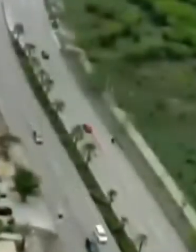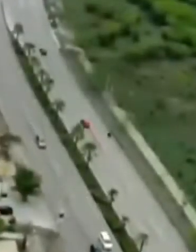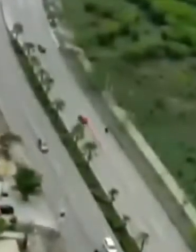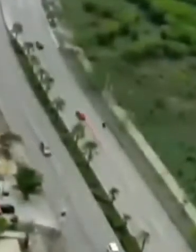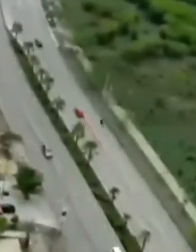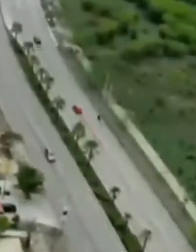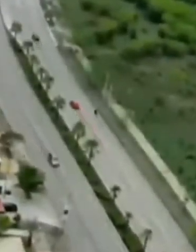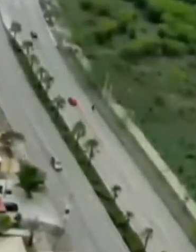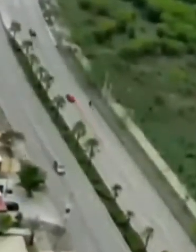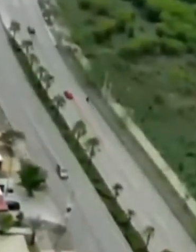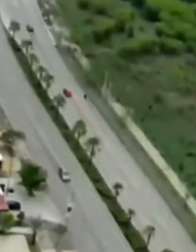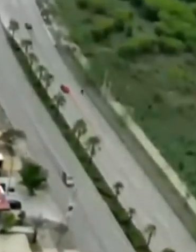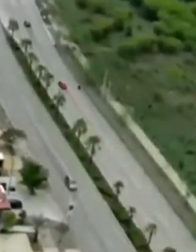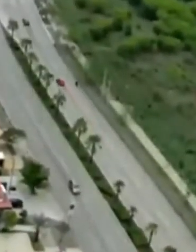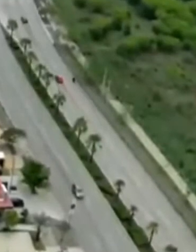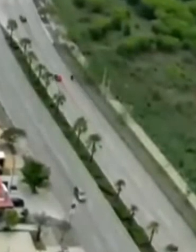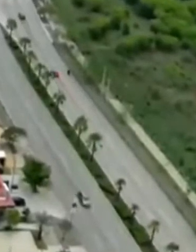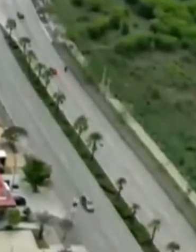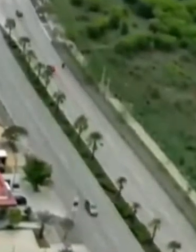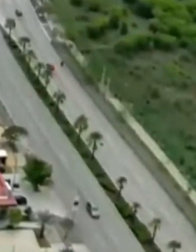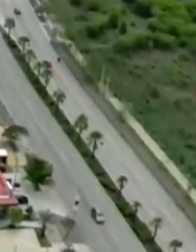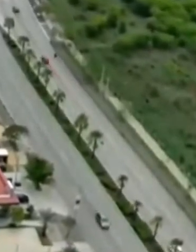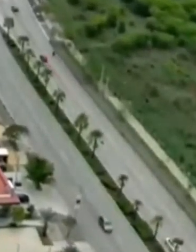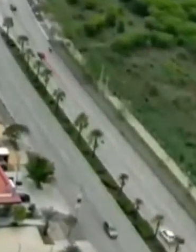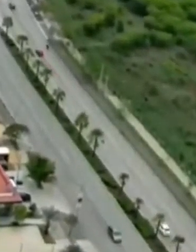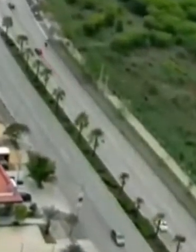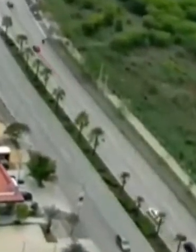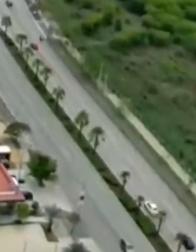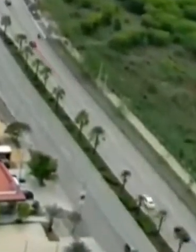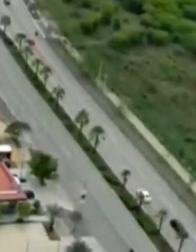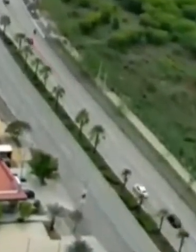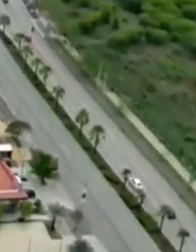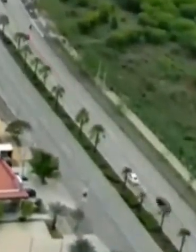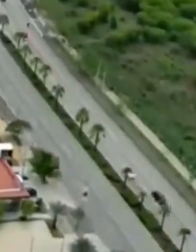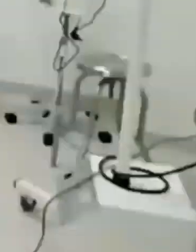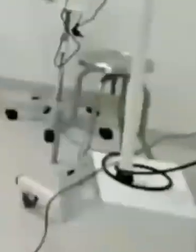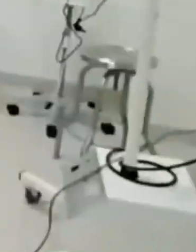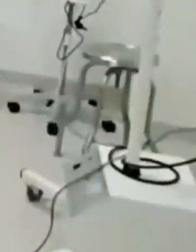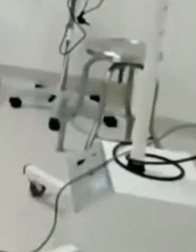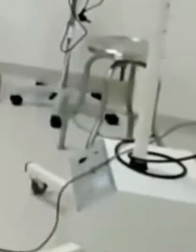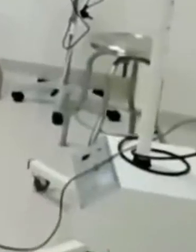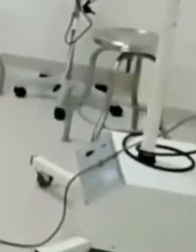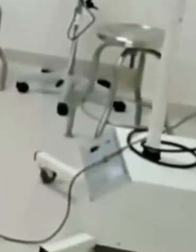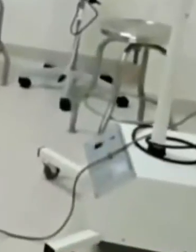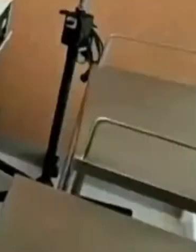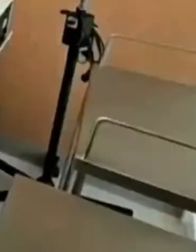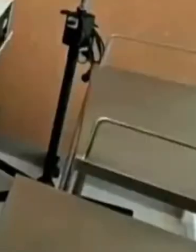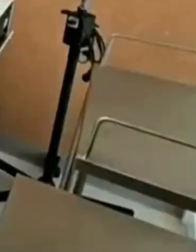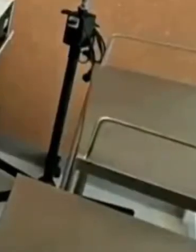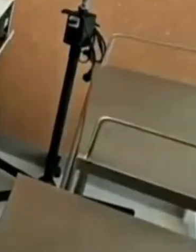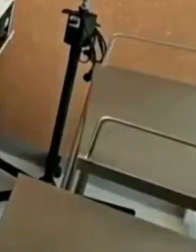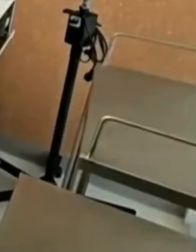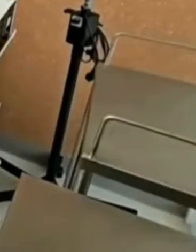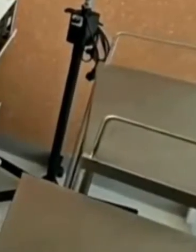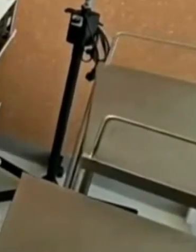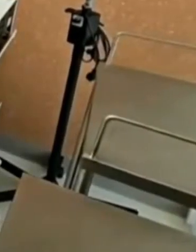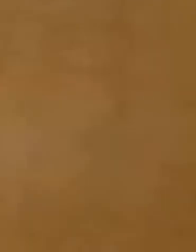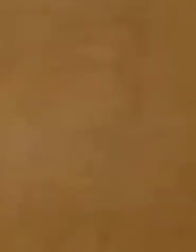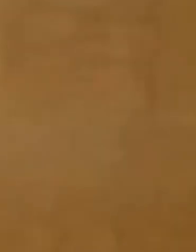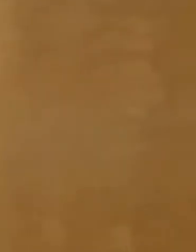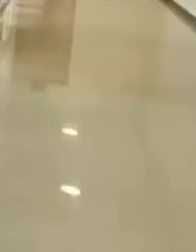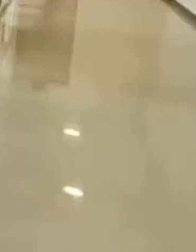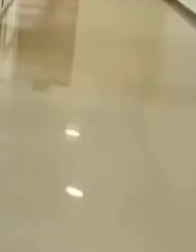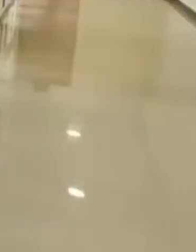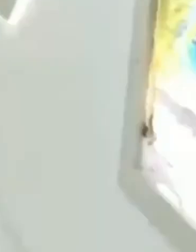todo el estado de Sinaloa e incluso a estados vecinos como Durango y Chihuahua. También contribuirá a crear más fuentes de empleo,